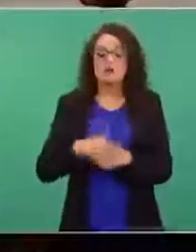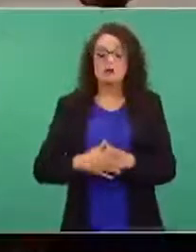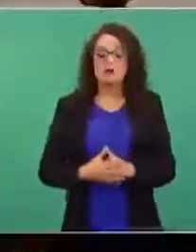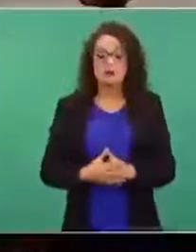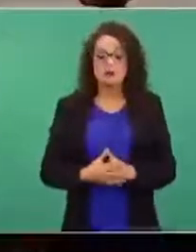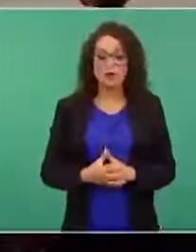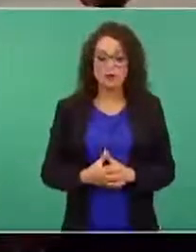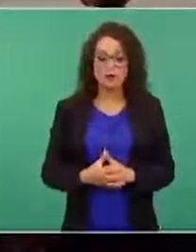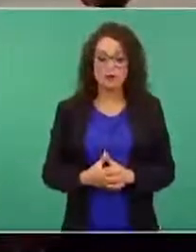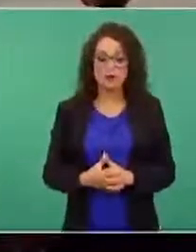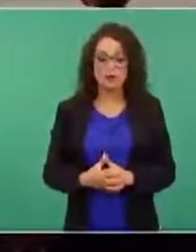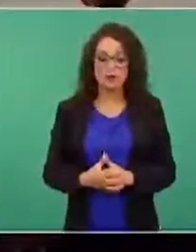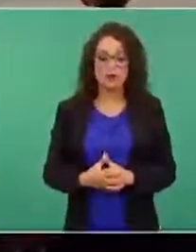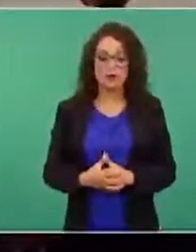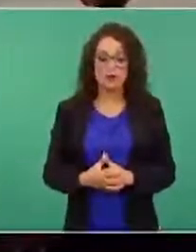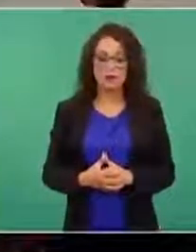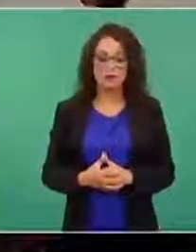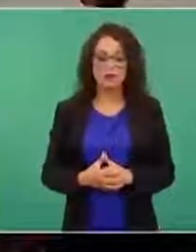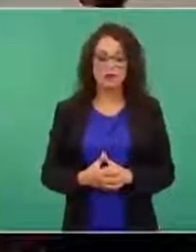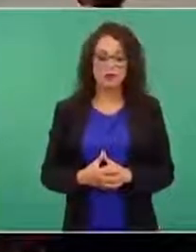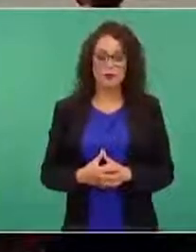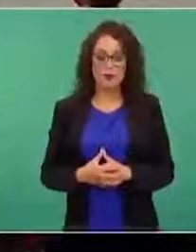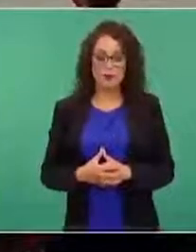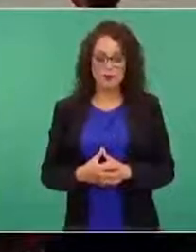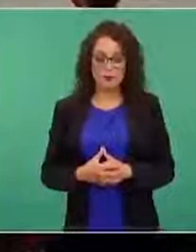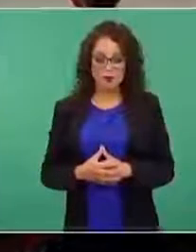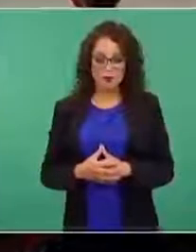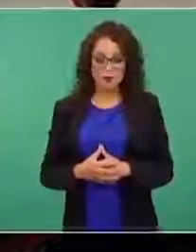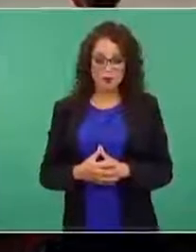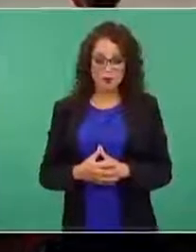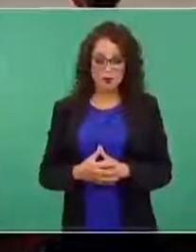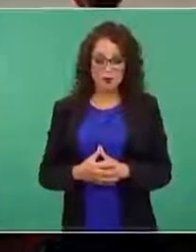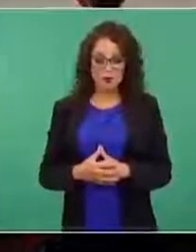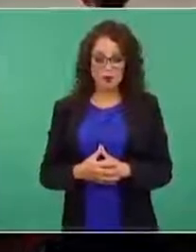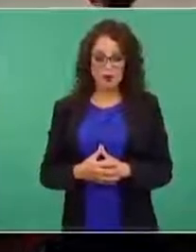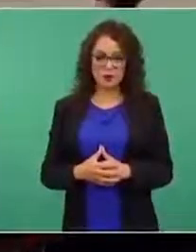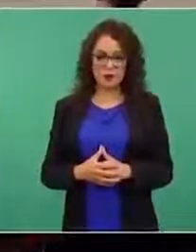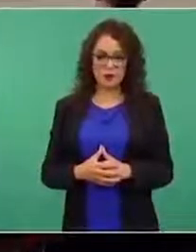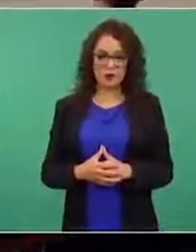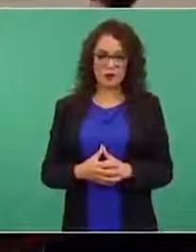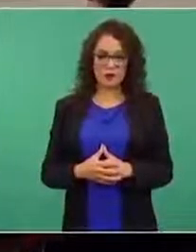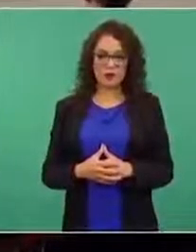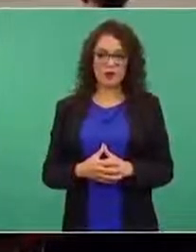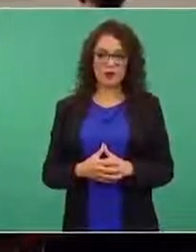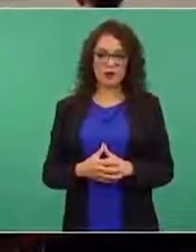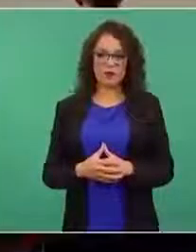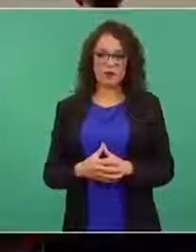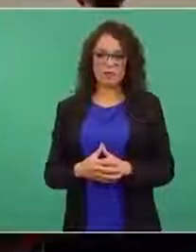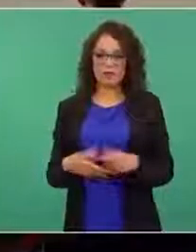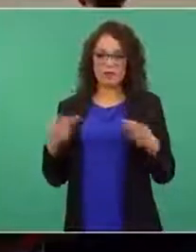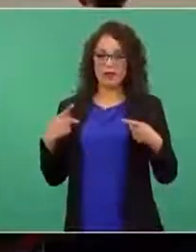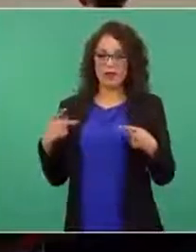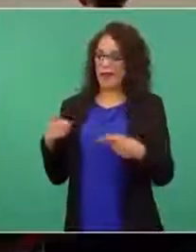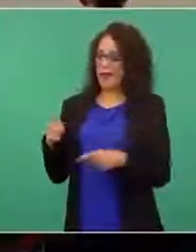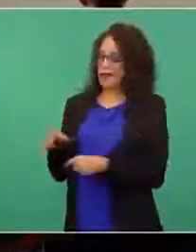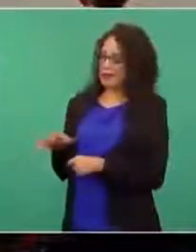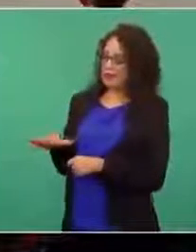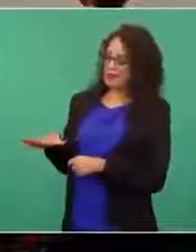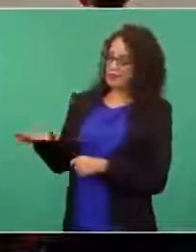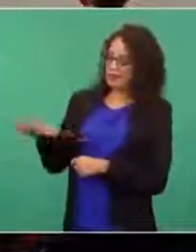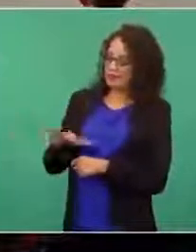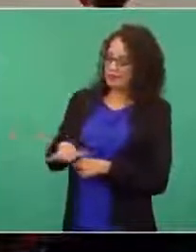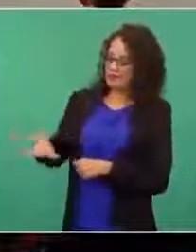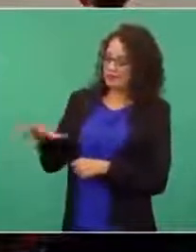quienes actúan como hegemonías y